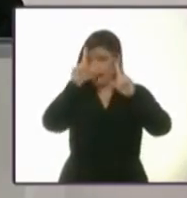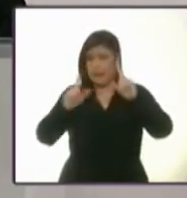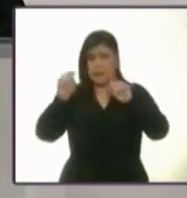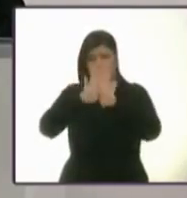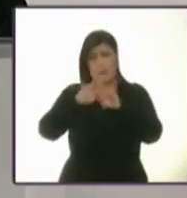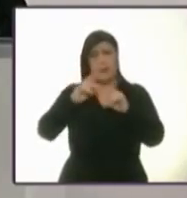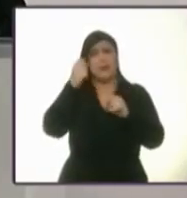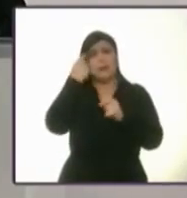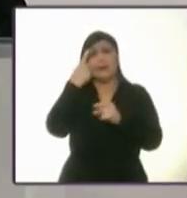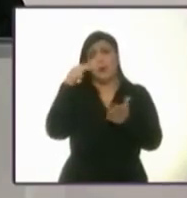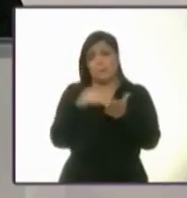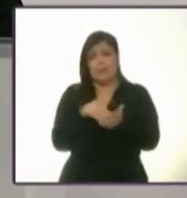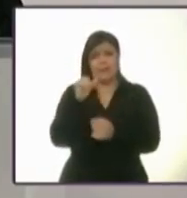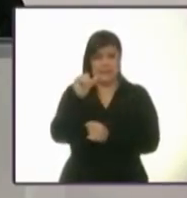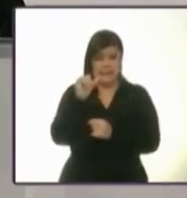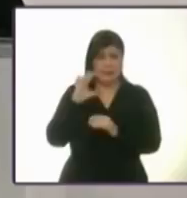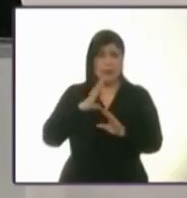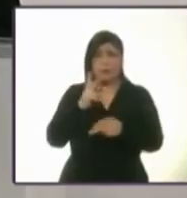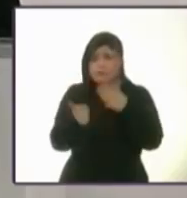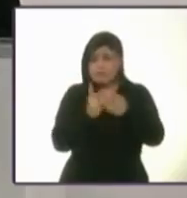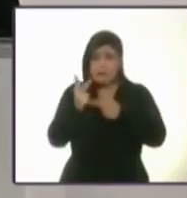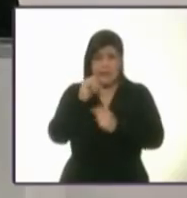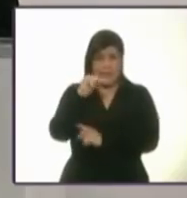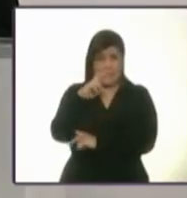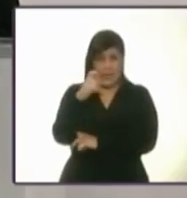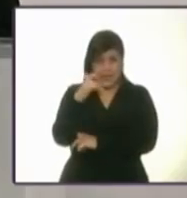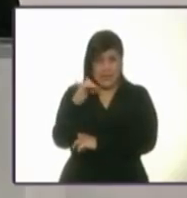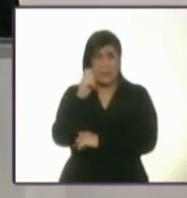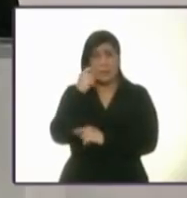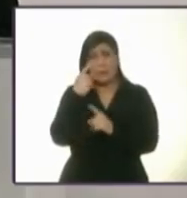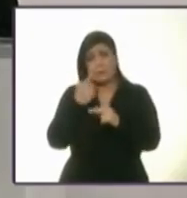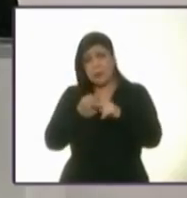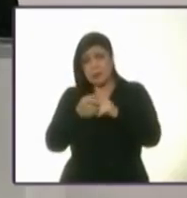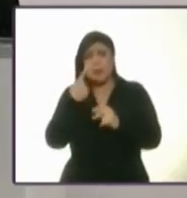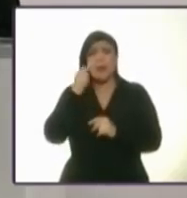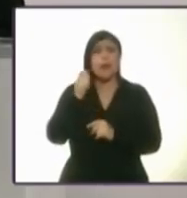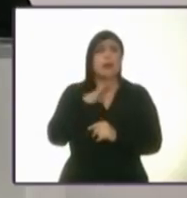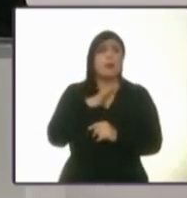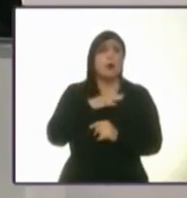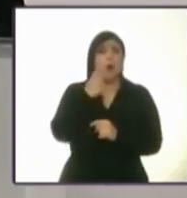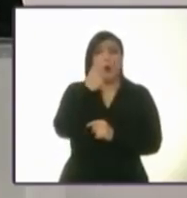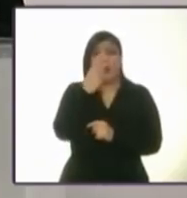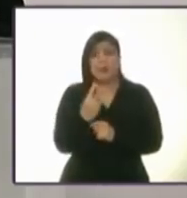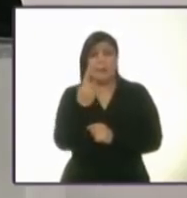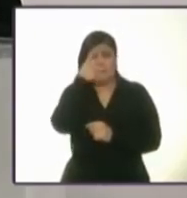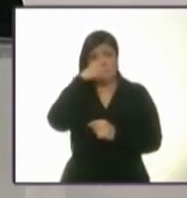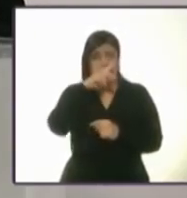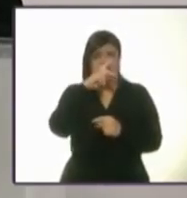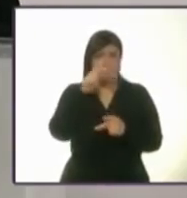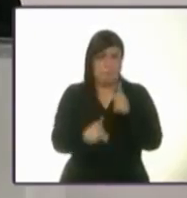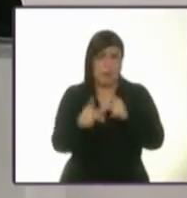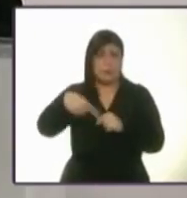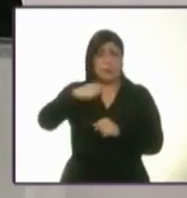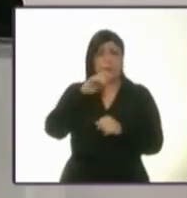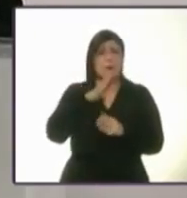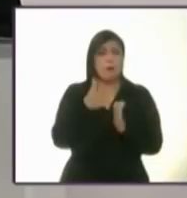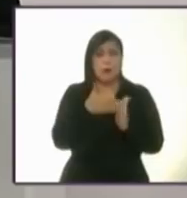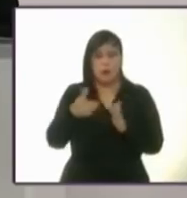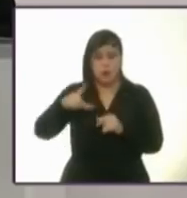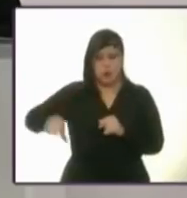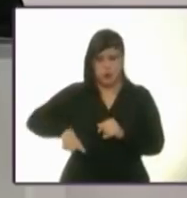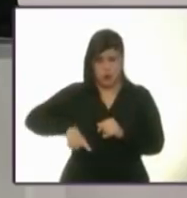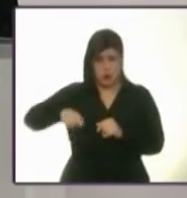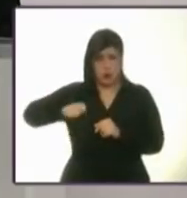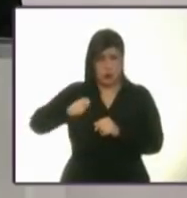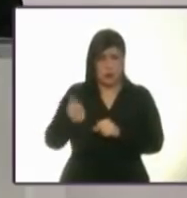2016 del INEGI, casi la tercera parte de la fuerza laboral de la administración pública de la